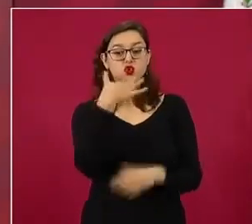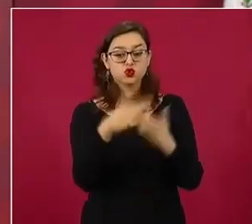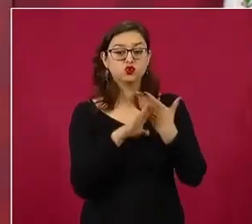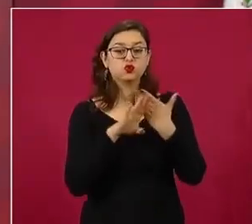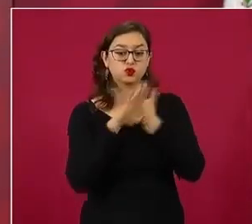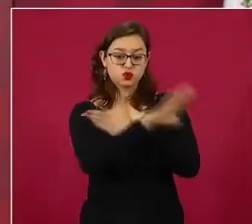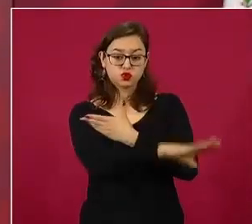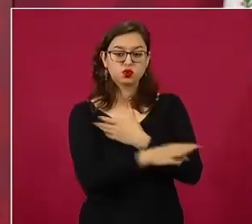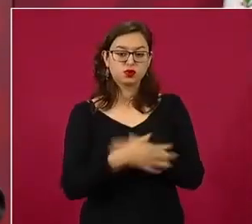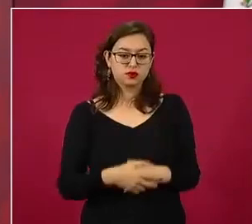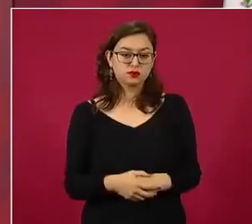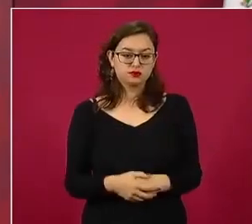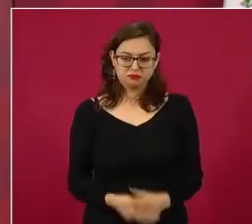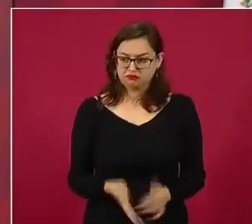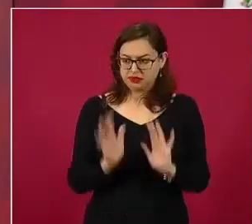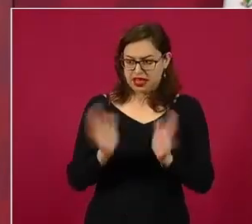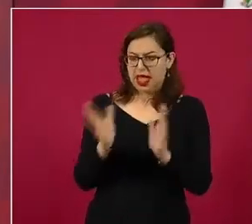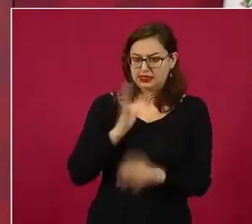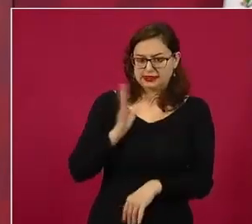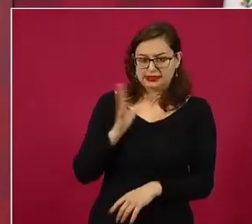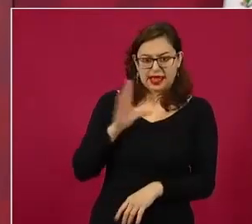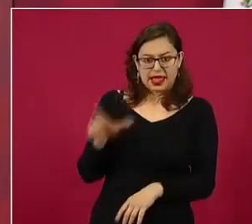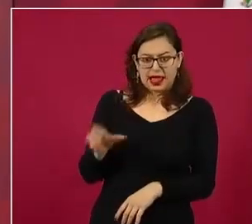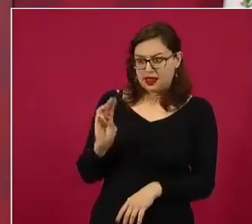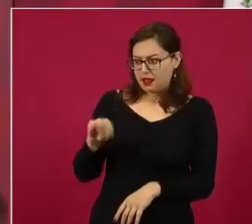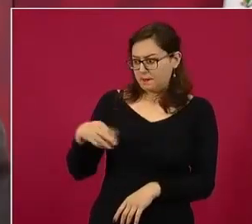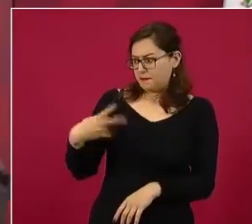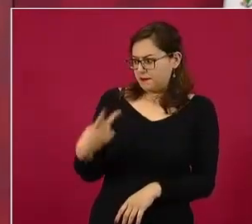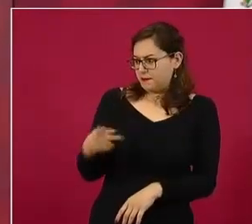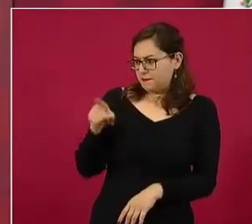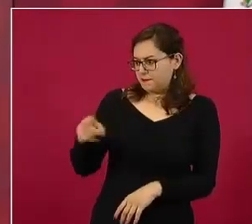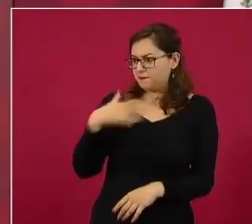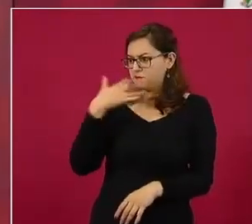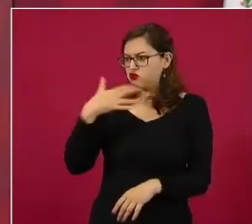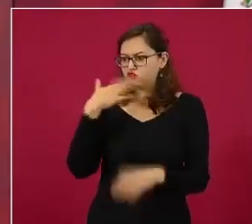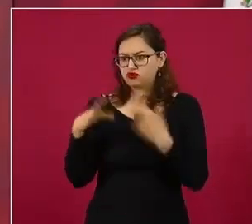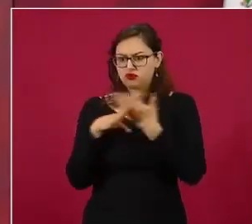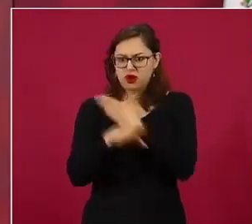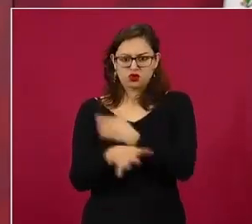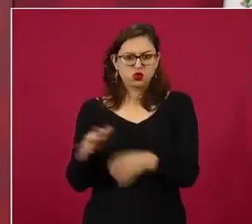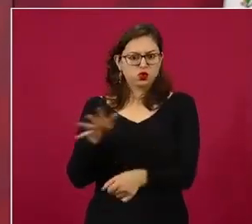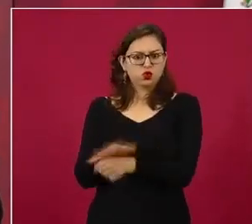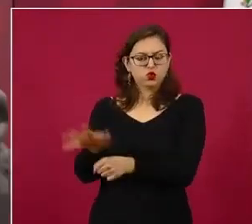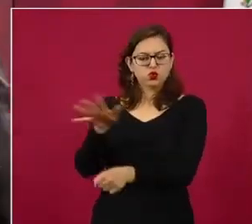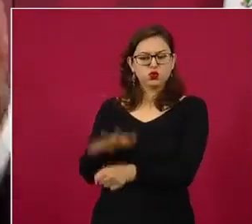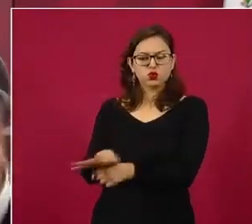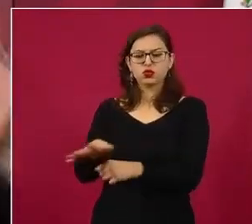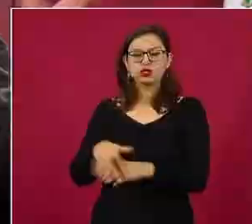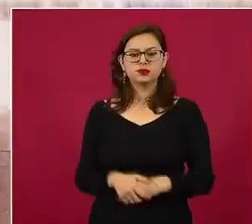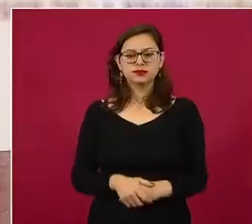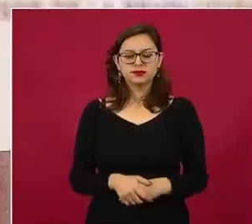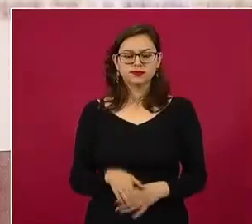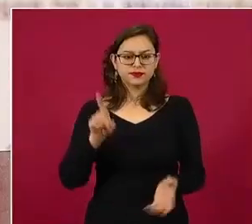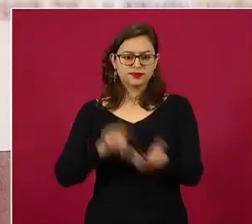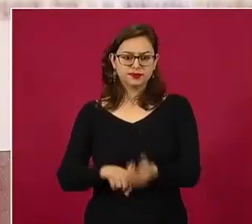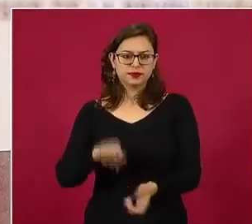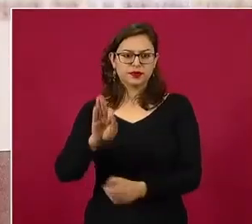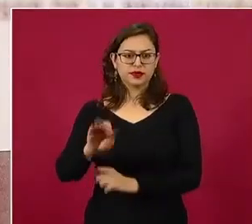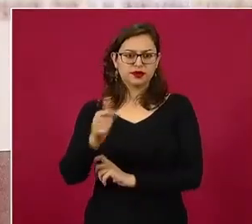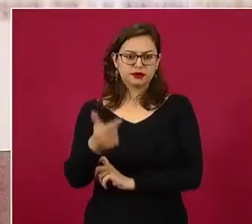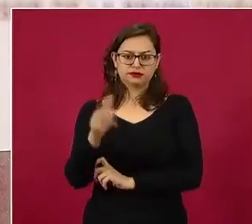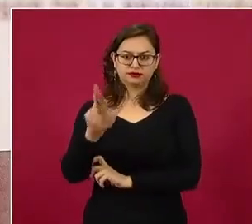ya estaba formada. Pues con eso que depende de la Fiscalía General,